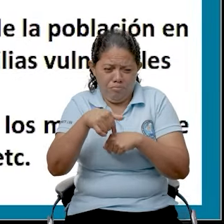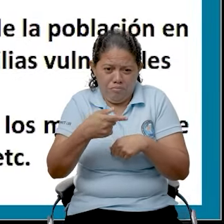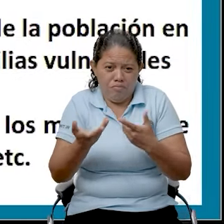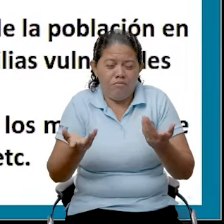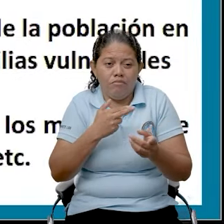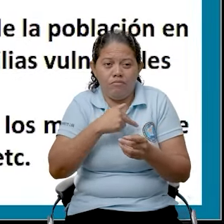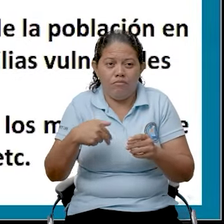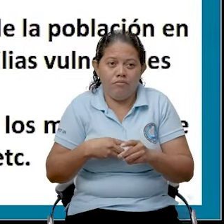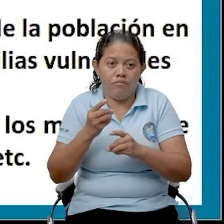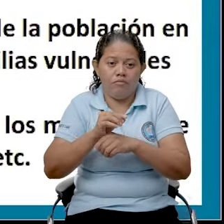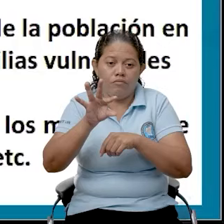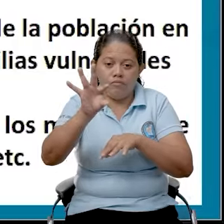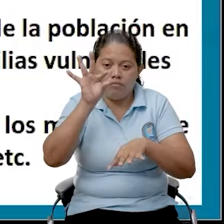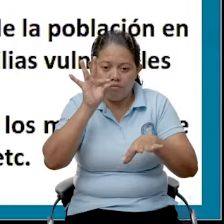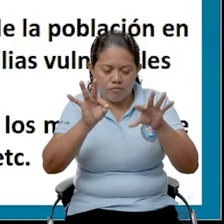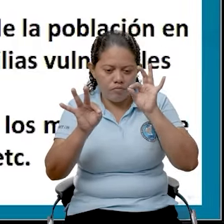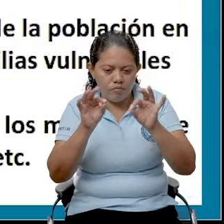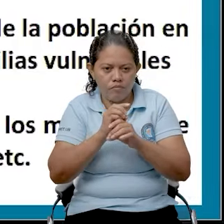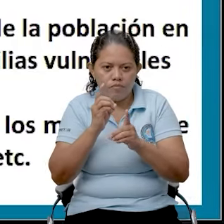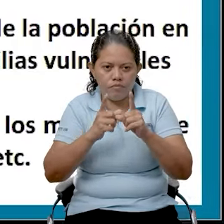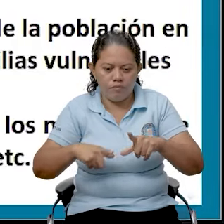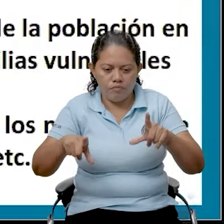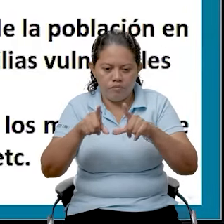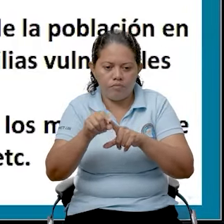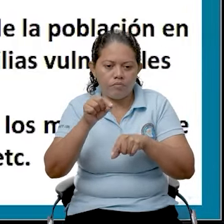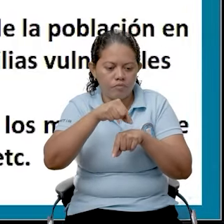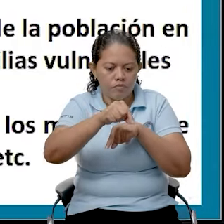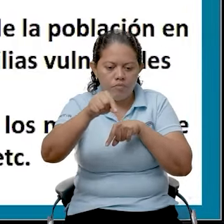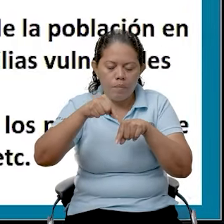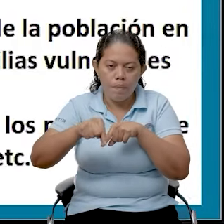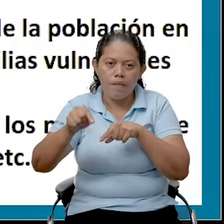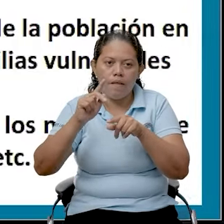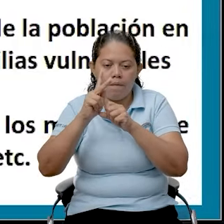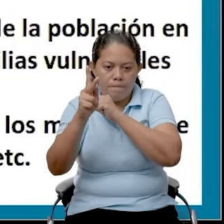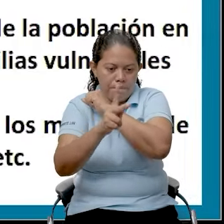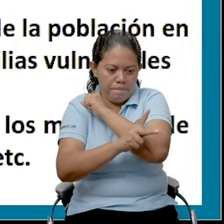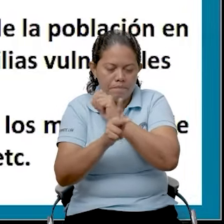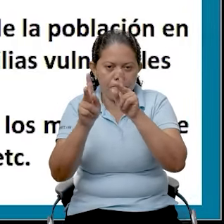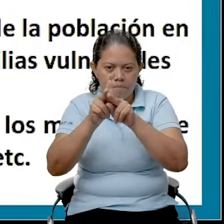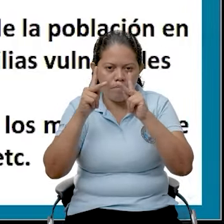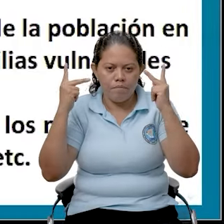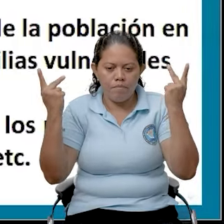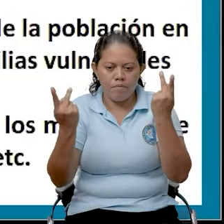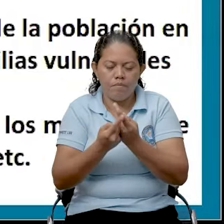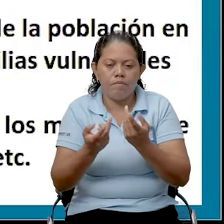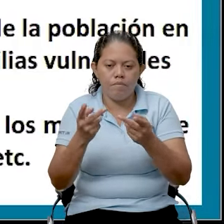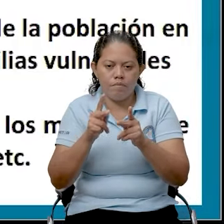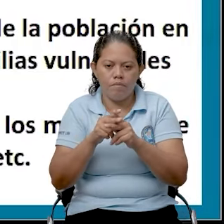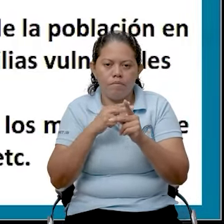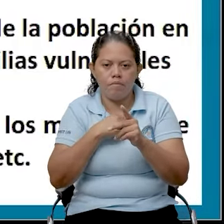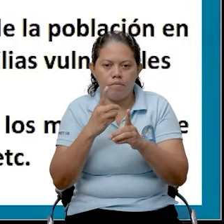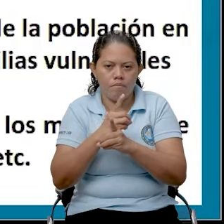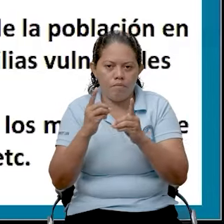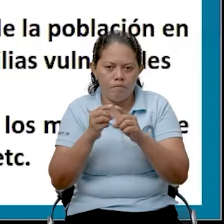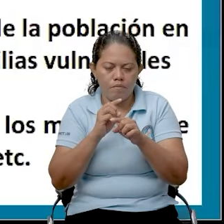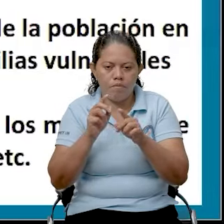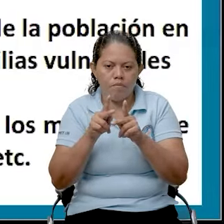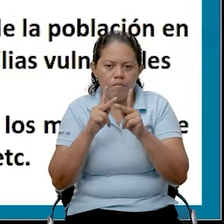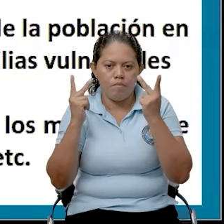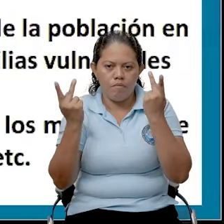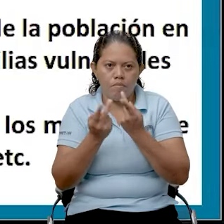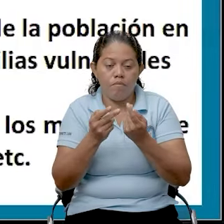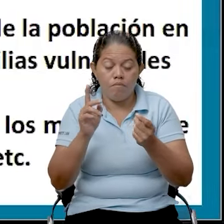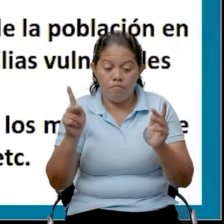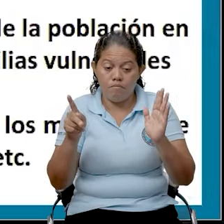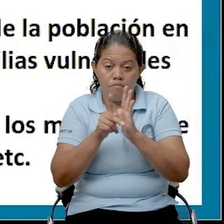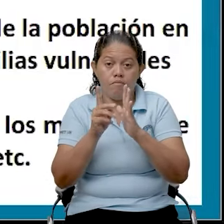¿De qué se trata? Hay que seleccionar aquellos sitios del municipio, de la ciudad, del pueblo, que ustedes valoren de mayor